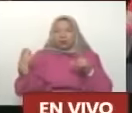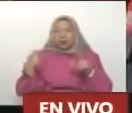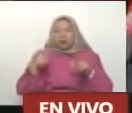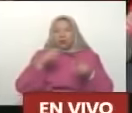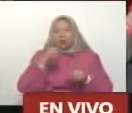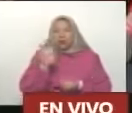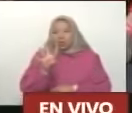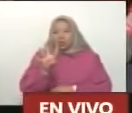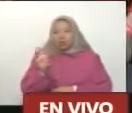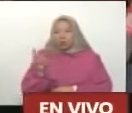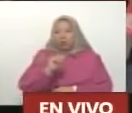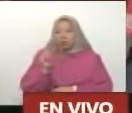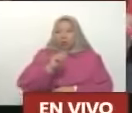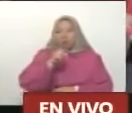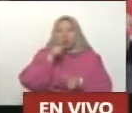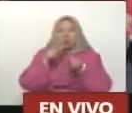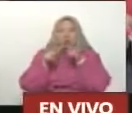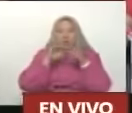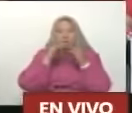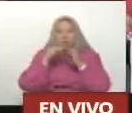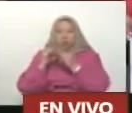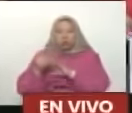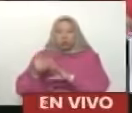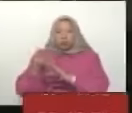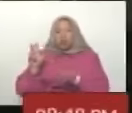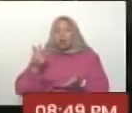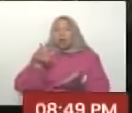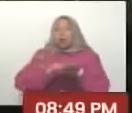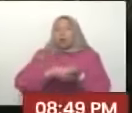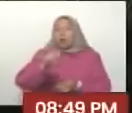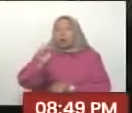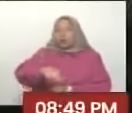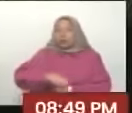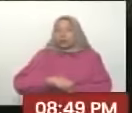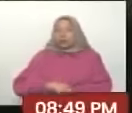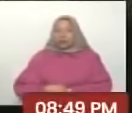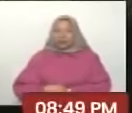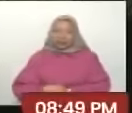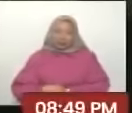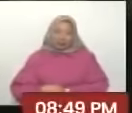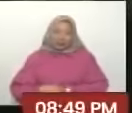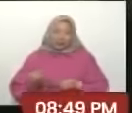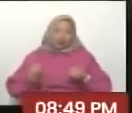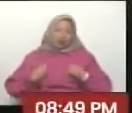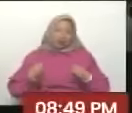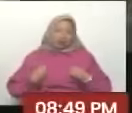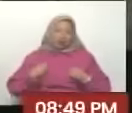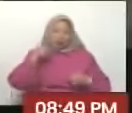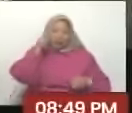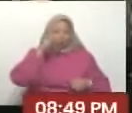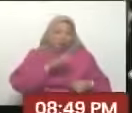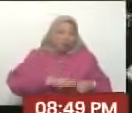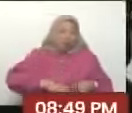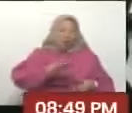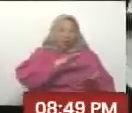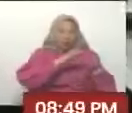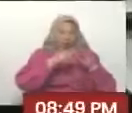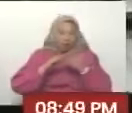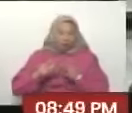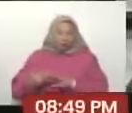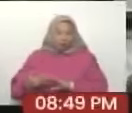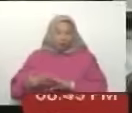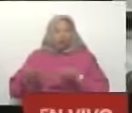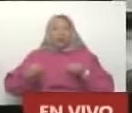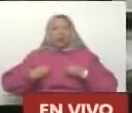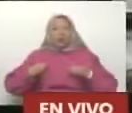trimestre, una consulta comunal. ¿Aprobado? ¡Que viva el poder popular! ¡Que viva